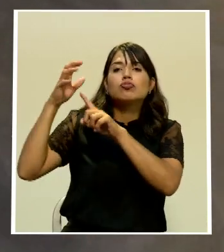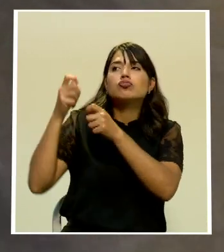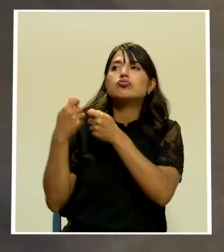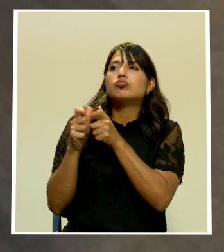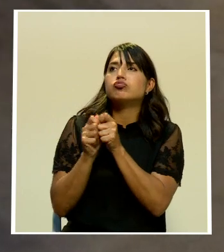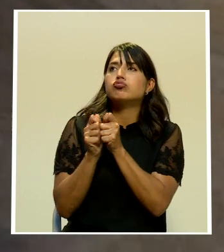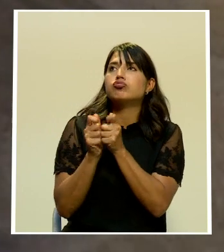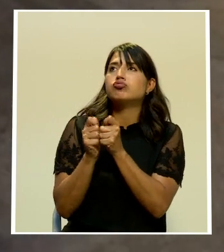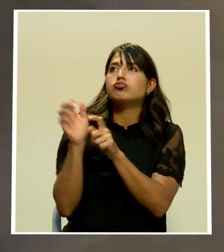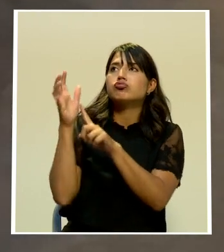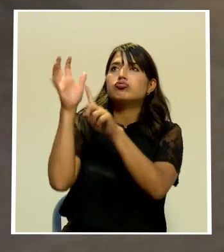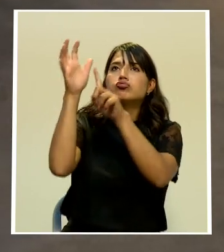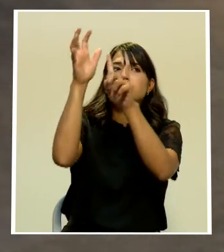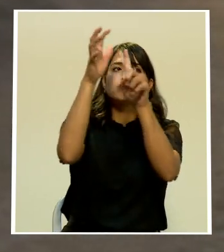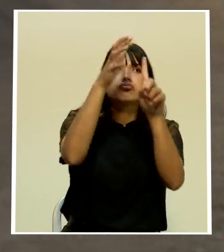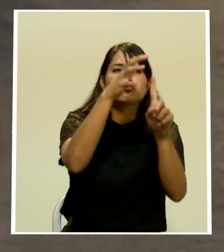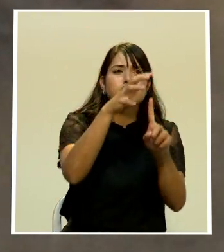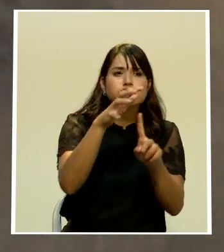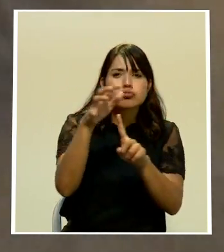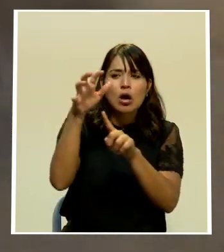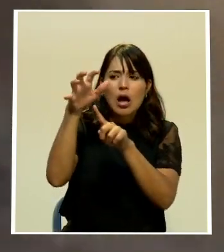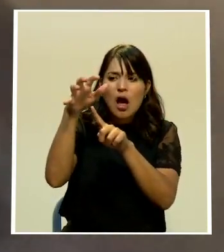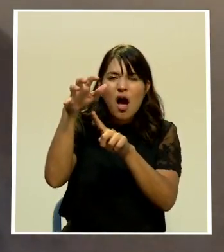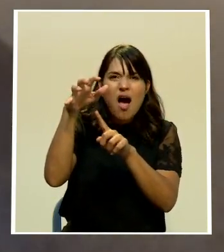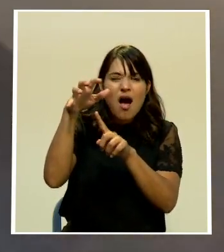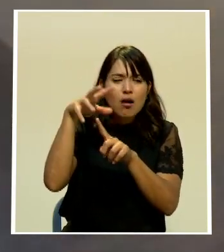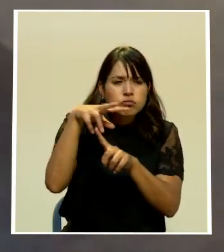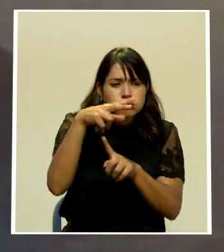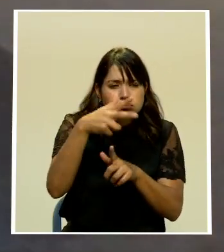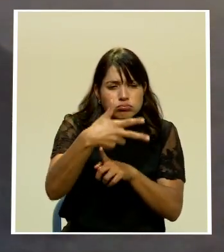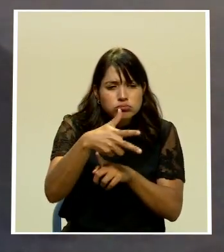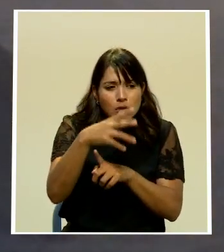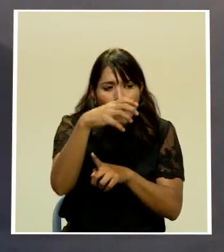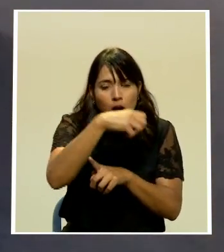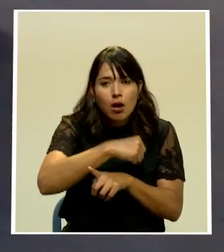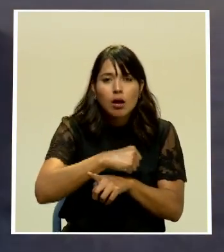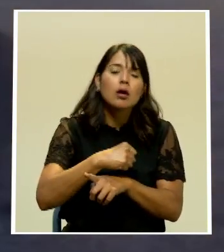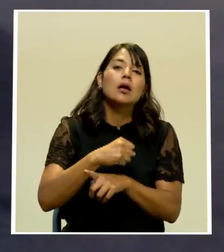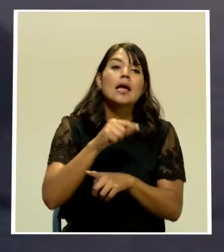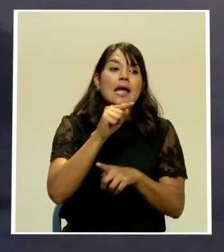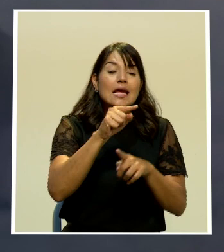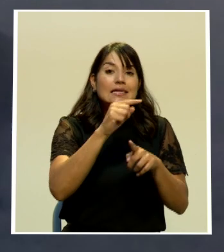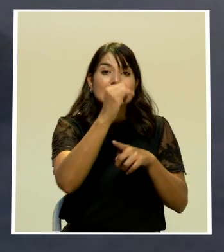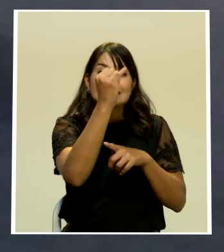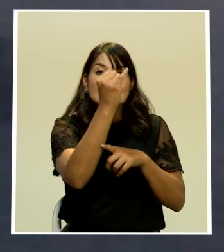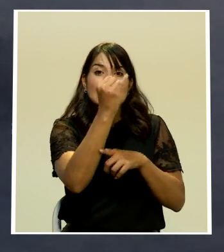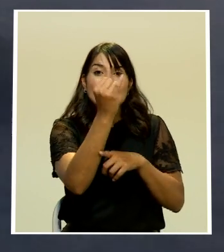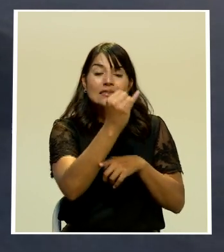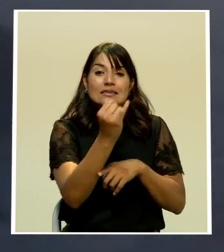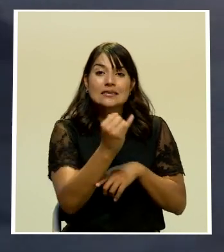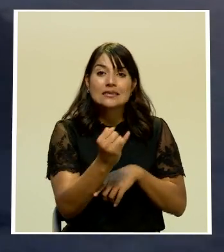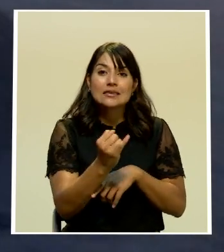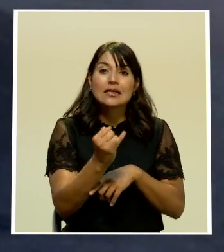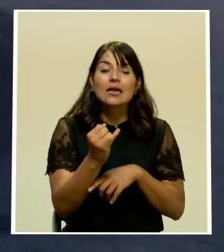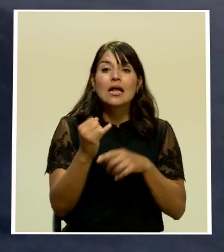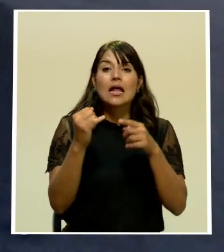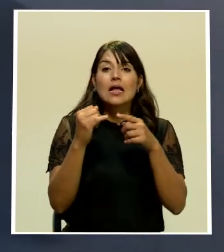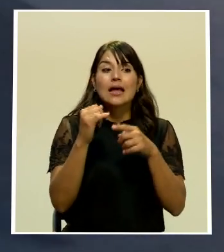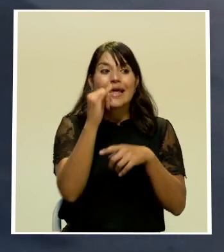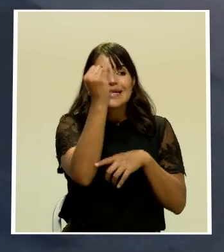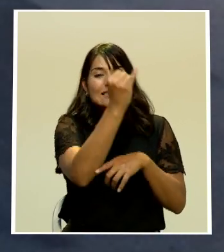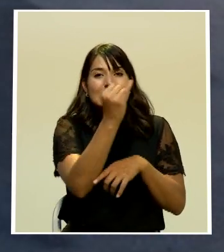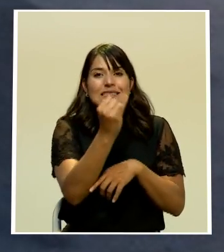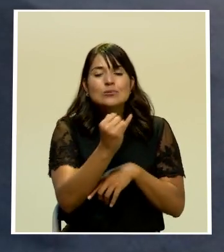mejorar el acceso al mirador turístico Las famosas líneas de Nazca reconocidas como Patrimonio de la Humanidad por la Unesco son